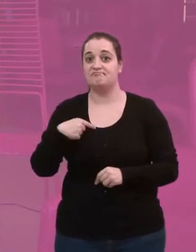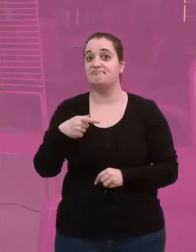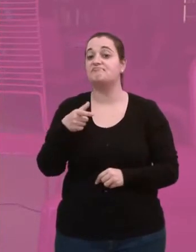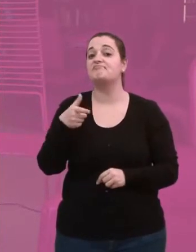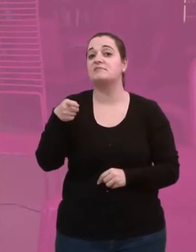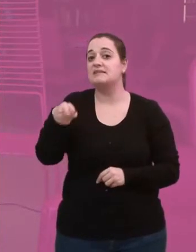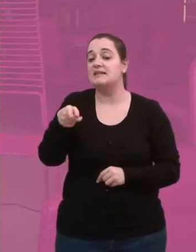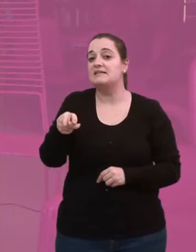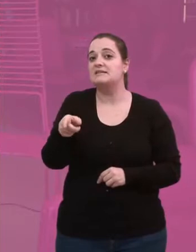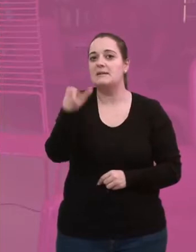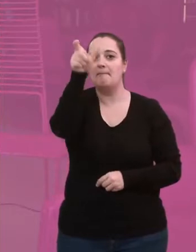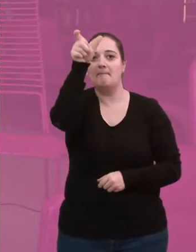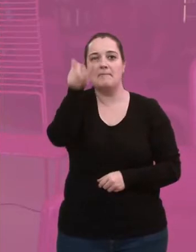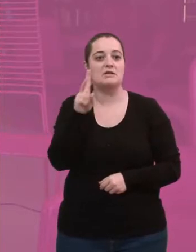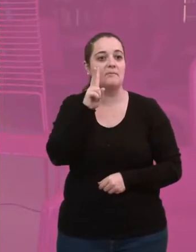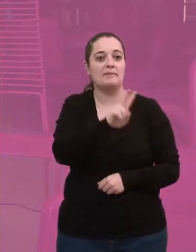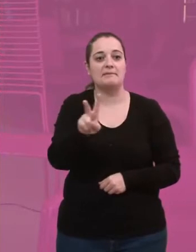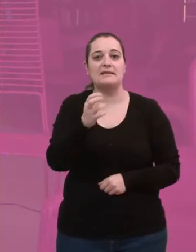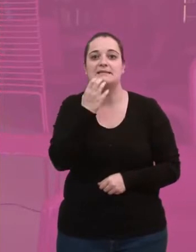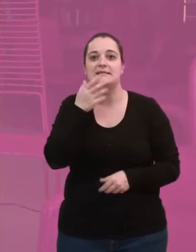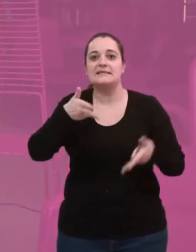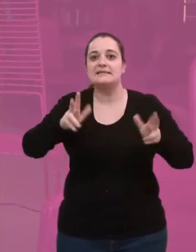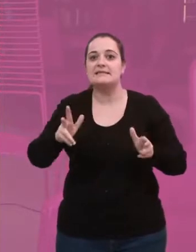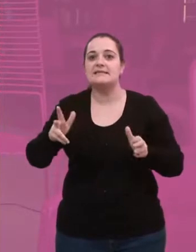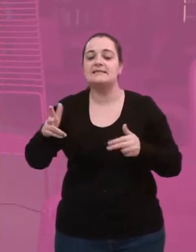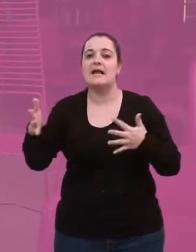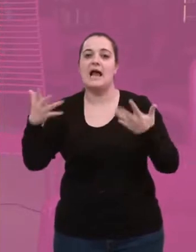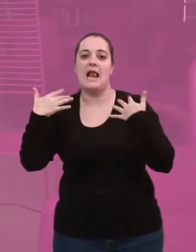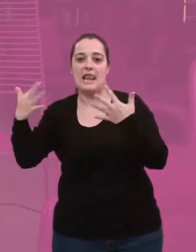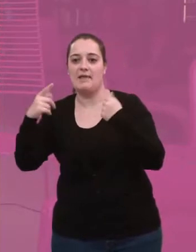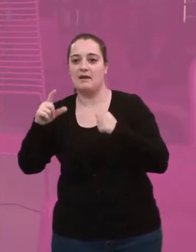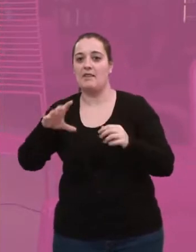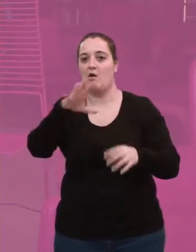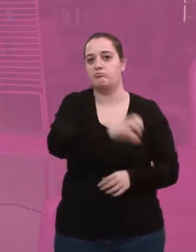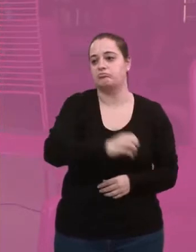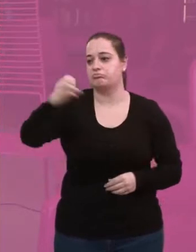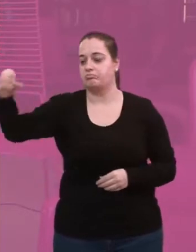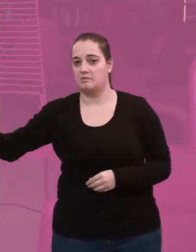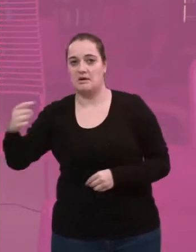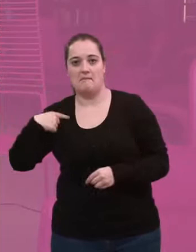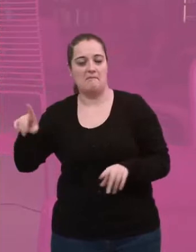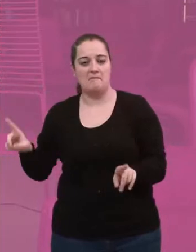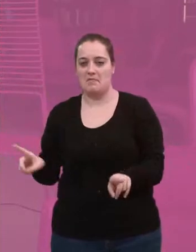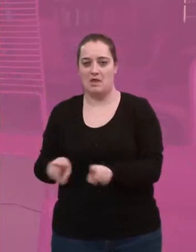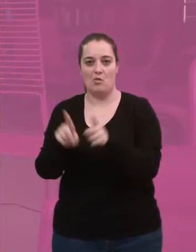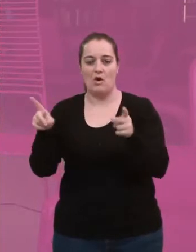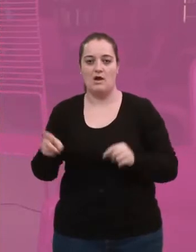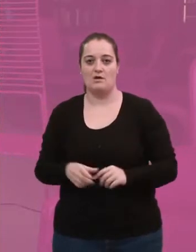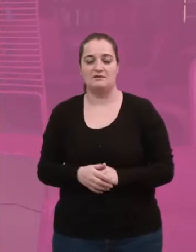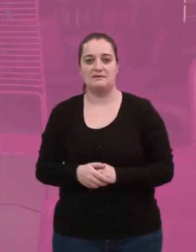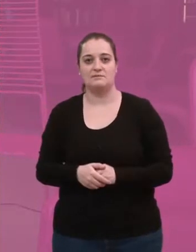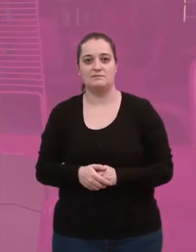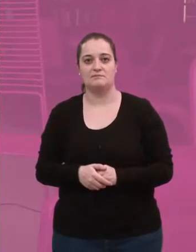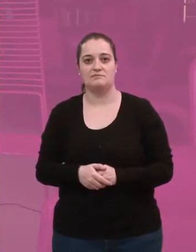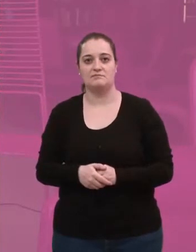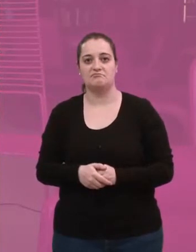se lo dejo a la gente que venga aquí, que si quiera sacarnos ya la terraza, o coger esta y llevársela ya, eso es